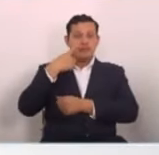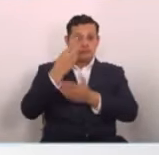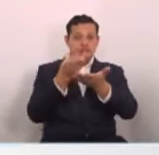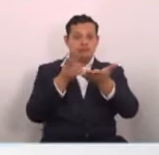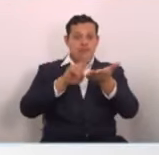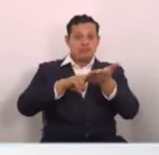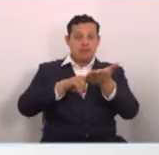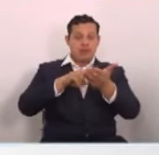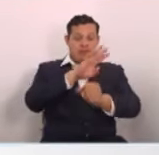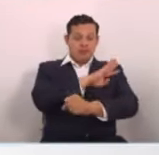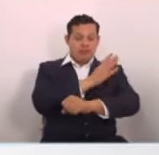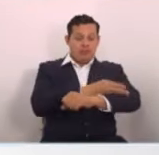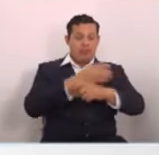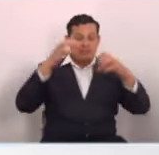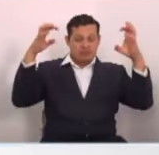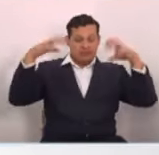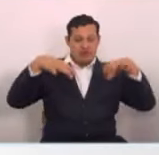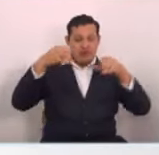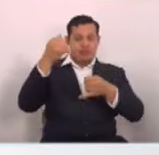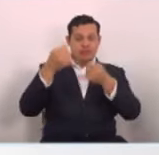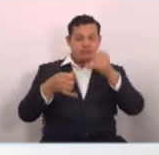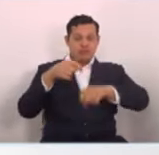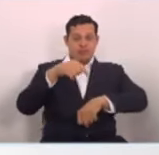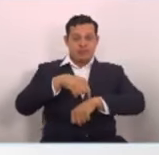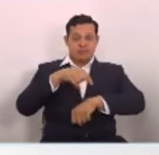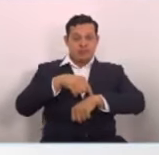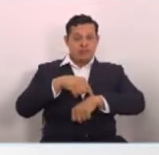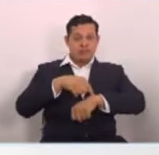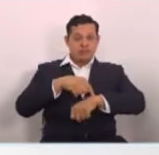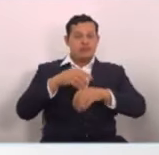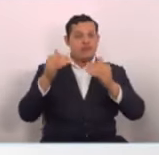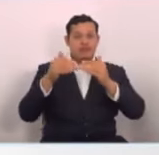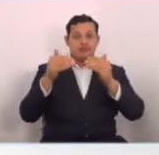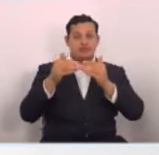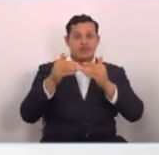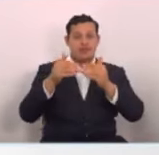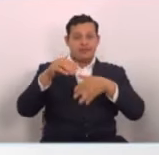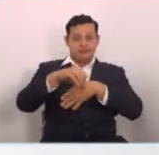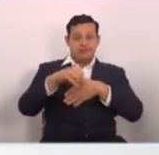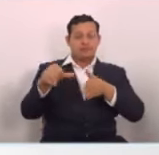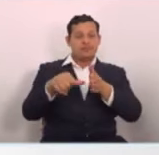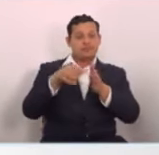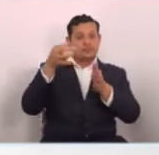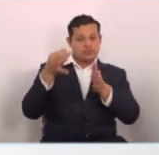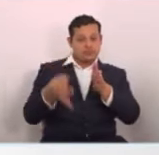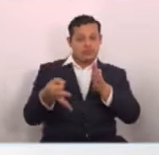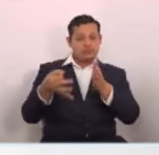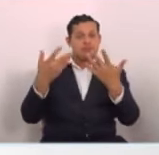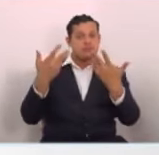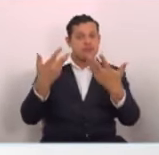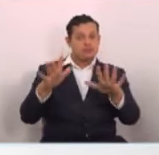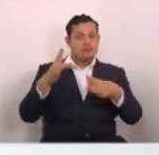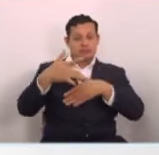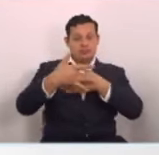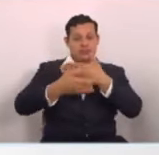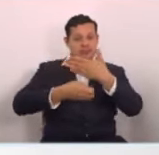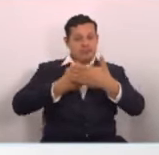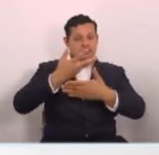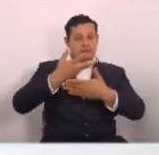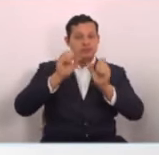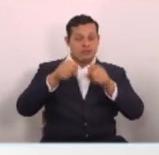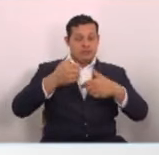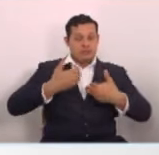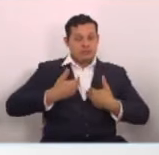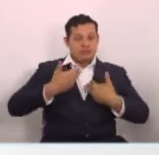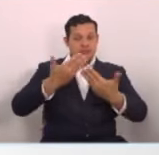registrado las fuertes lluvias de las últimas horas. Y pues no podía ser de otra manera, la Asamblea Legislativa ya activándose también para